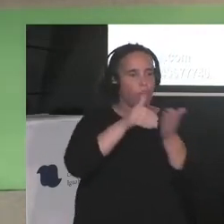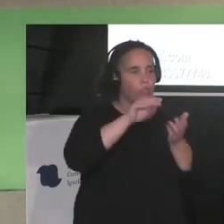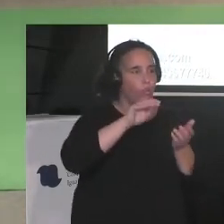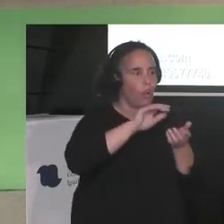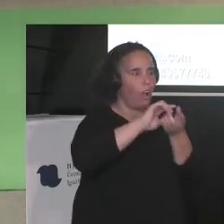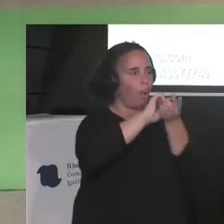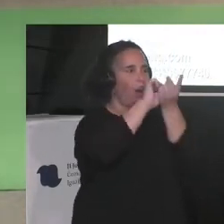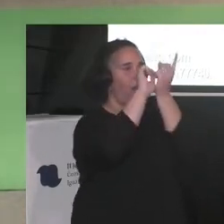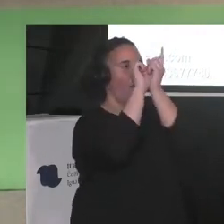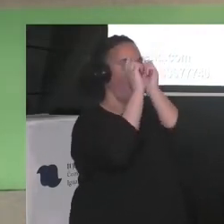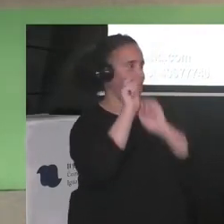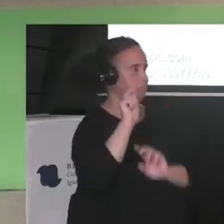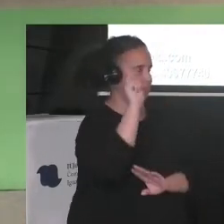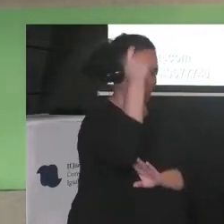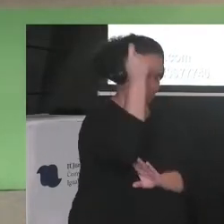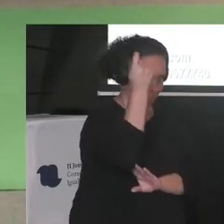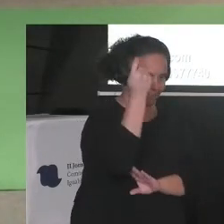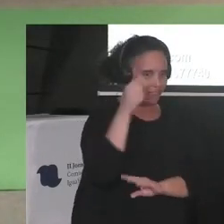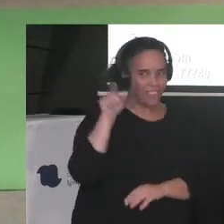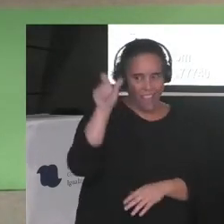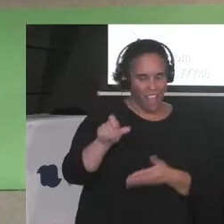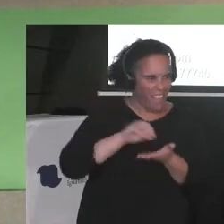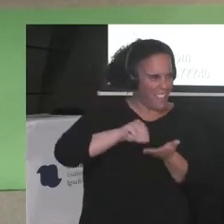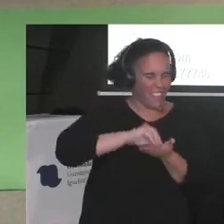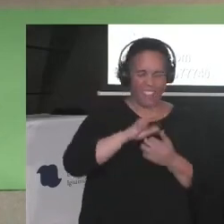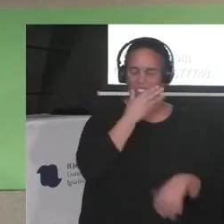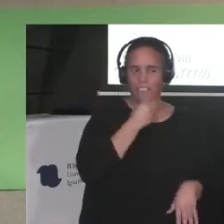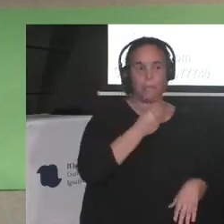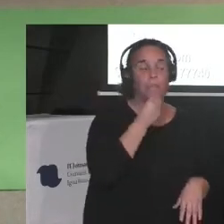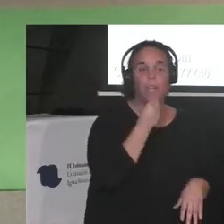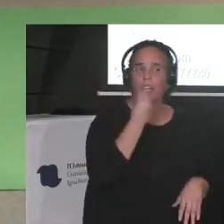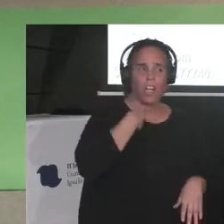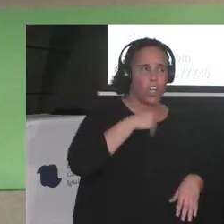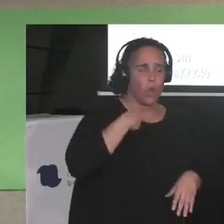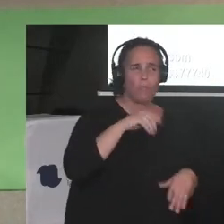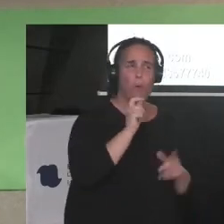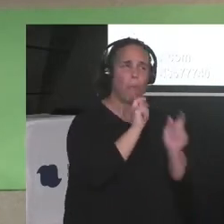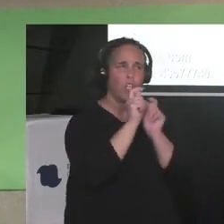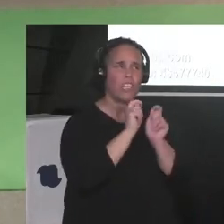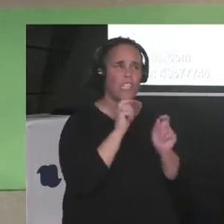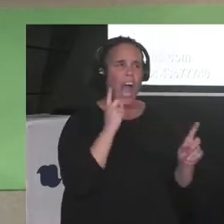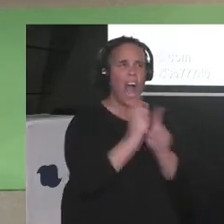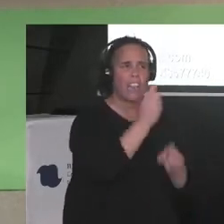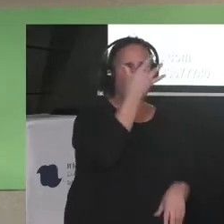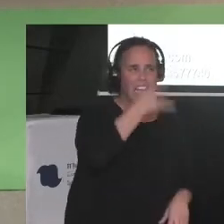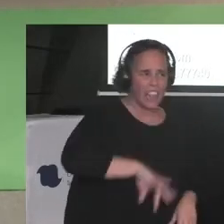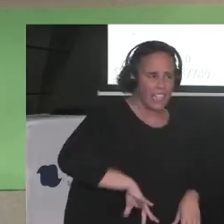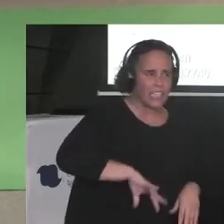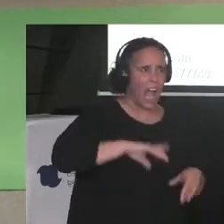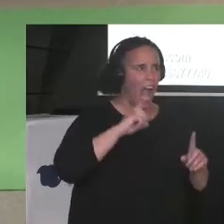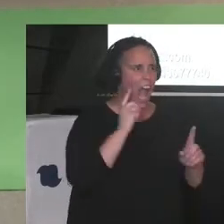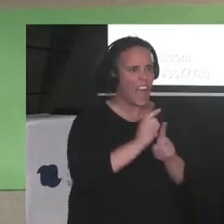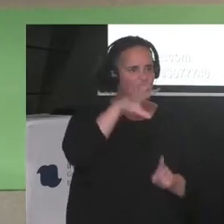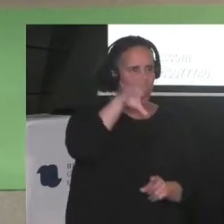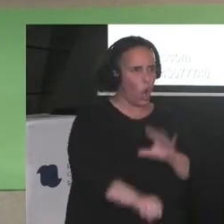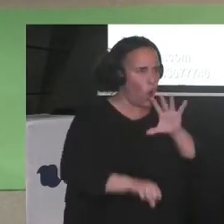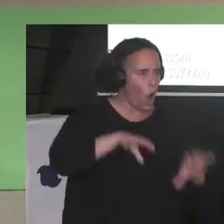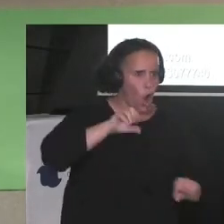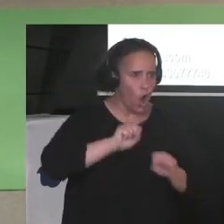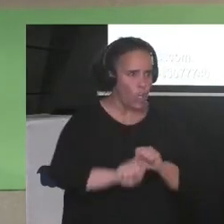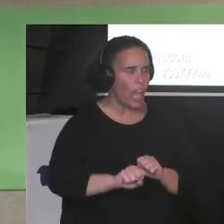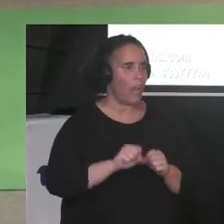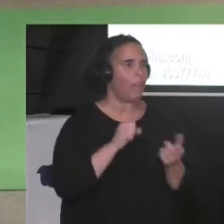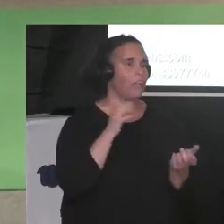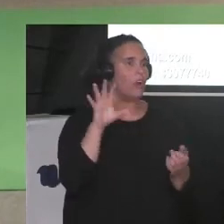¿Podremos hacer lo mismo, me pregunto, las periodistas antirracistas, anticoloniales, con conciencia de